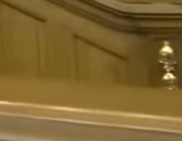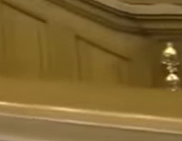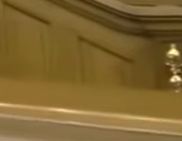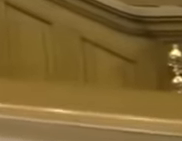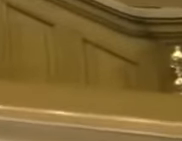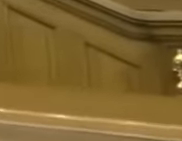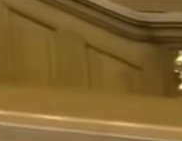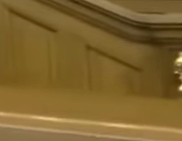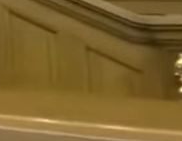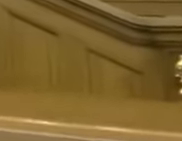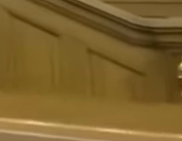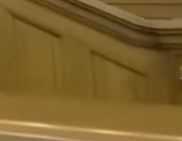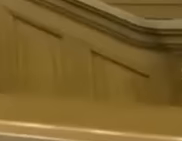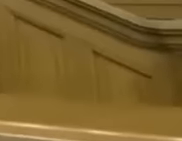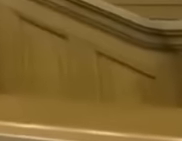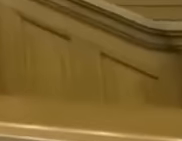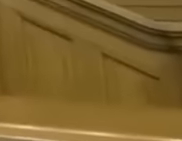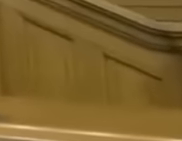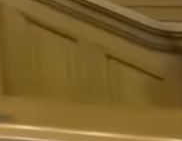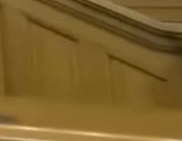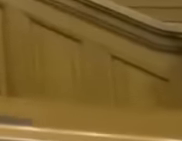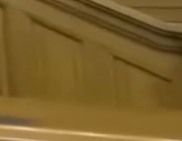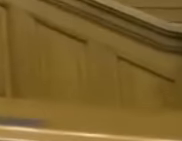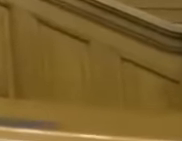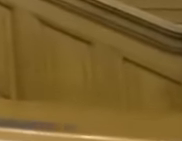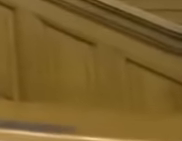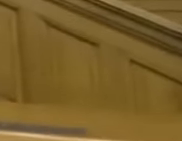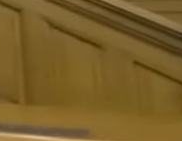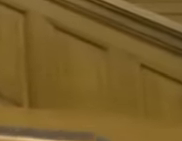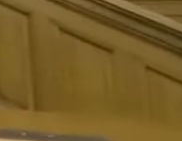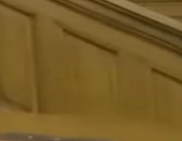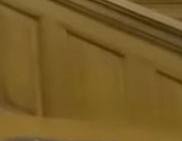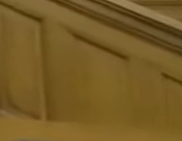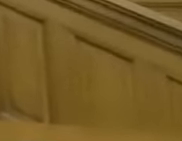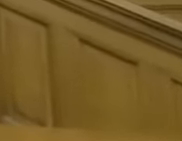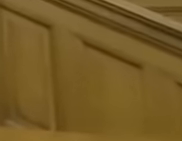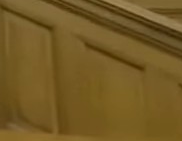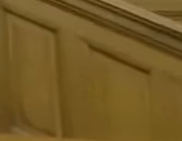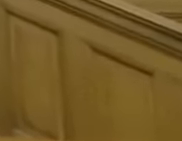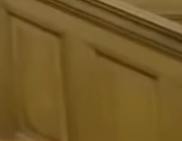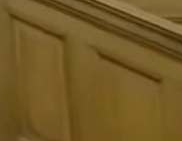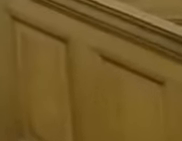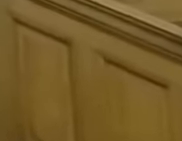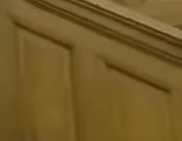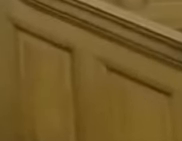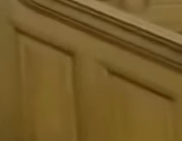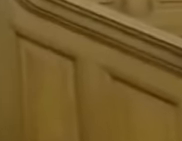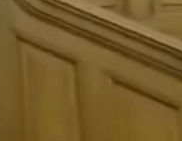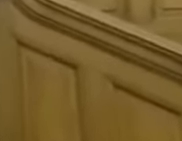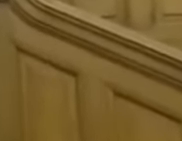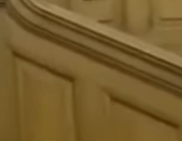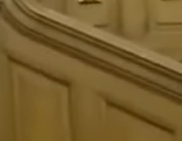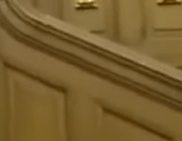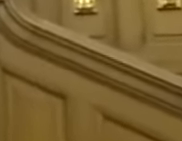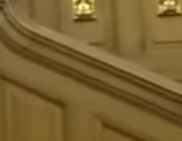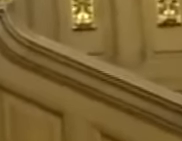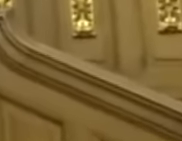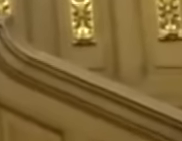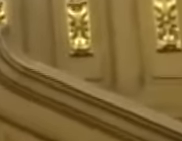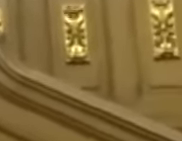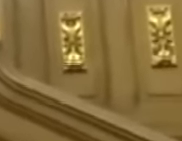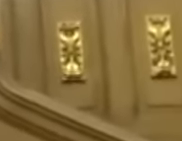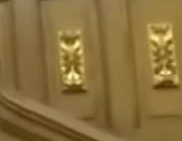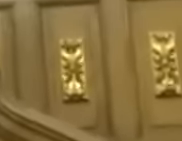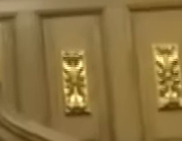Señor presidente y demás miembros de la Junta de Directiva, colegas diputados, por